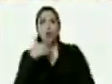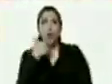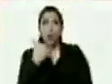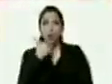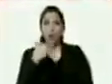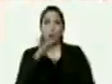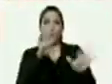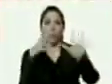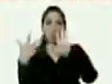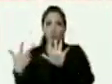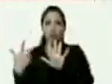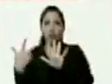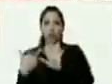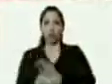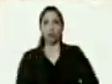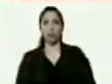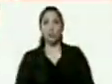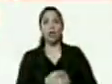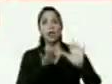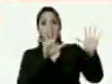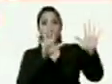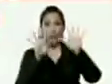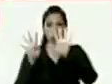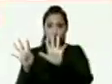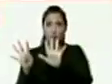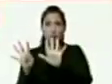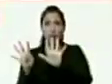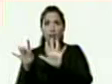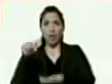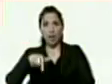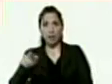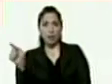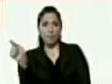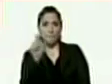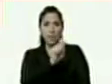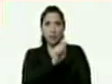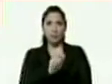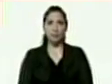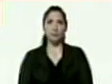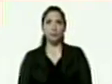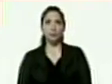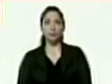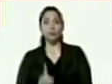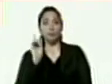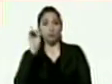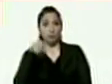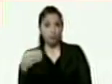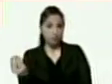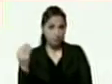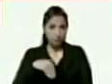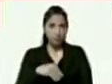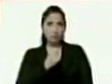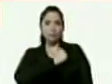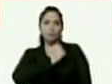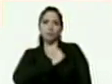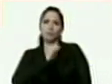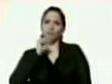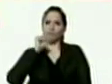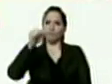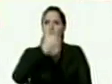semana 18 y 19 de este mes y además de eso camarada presidente